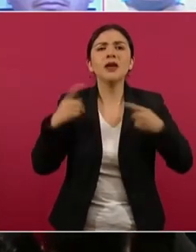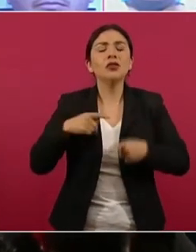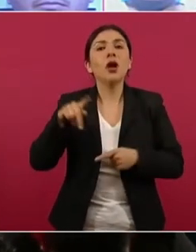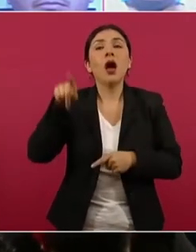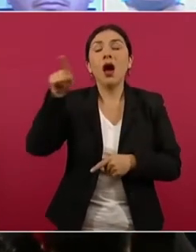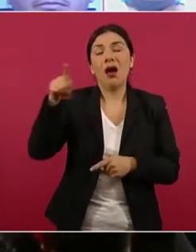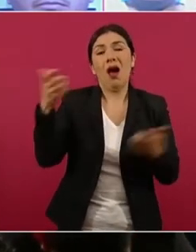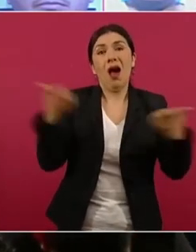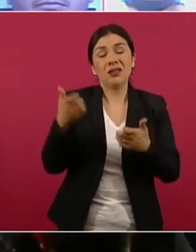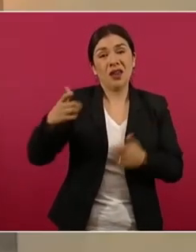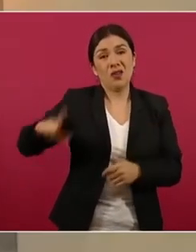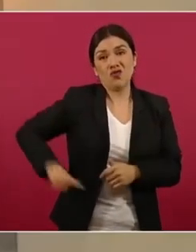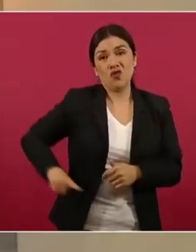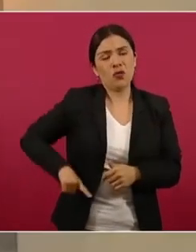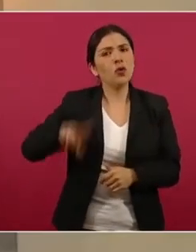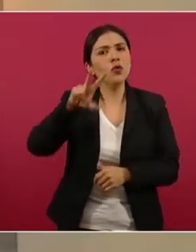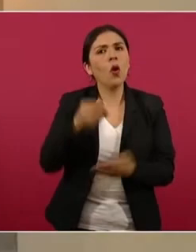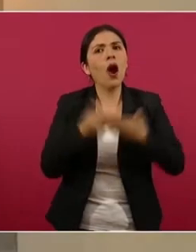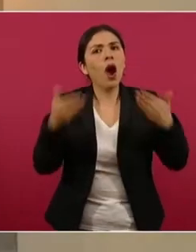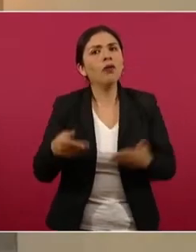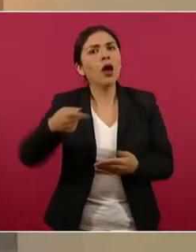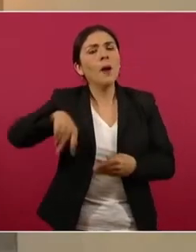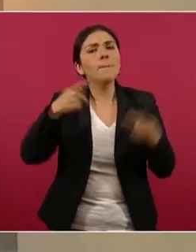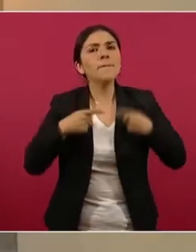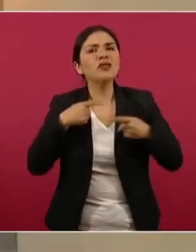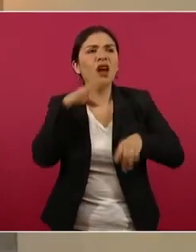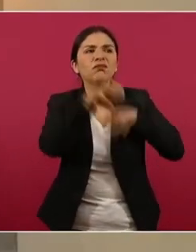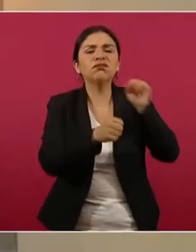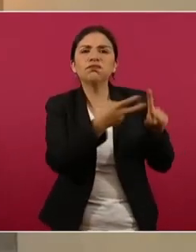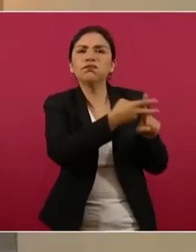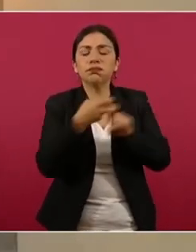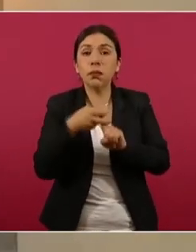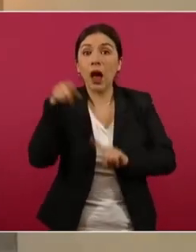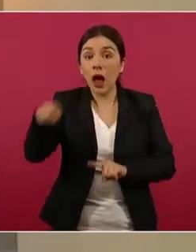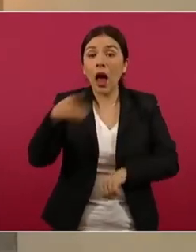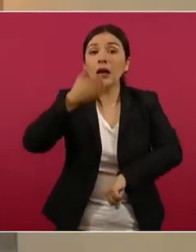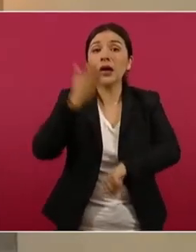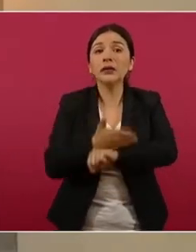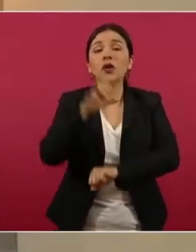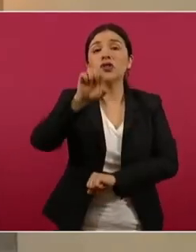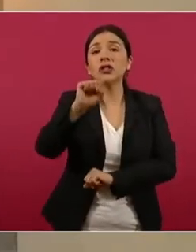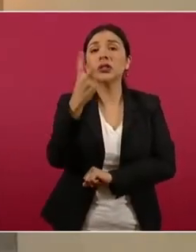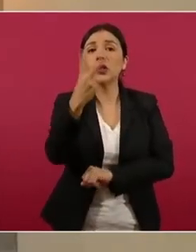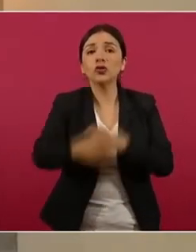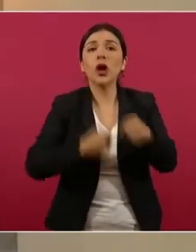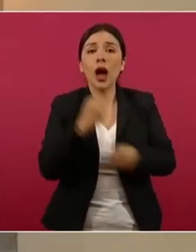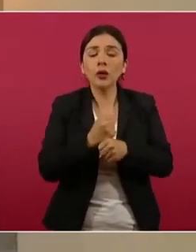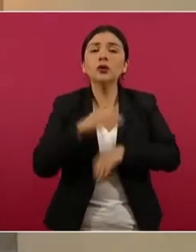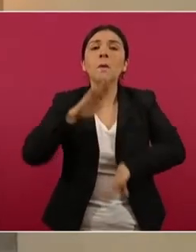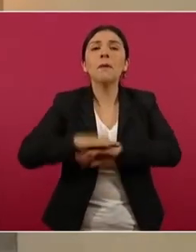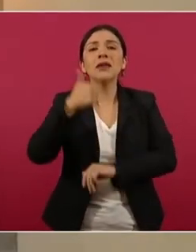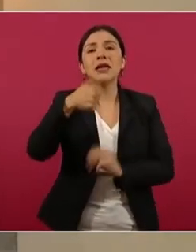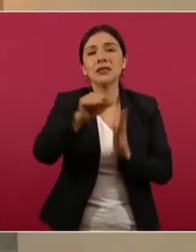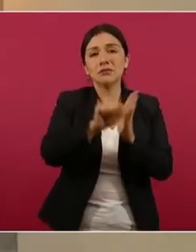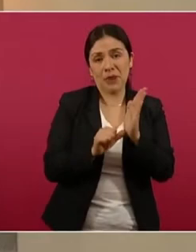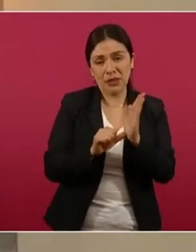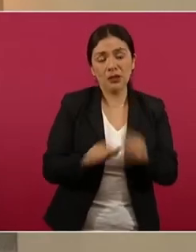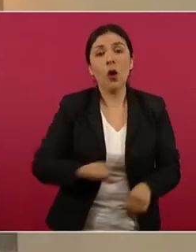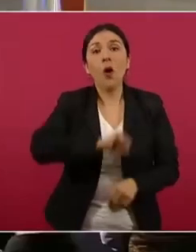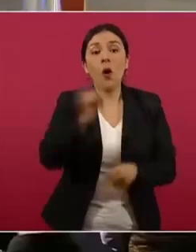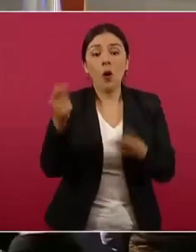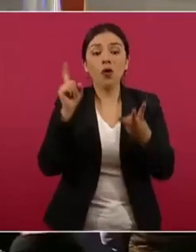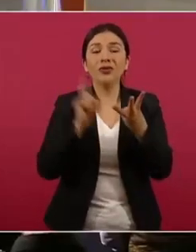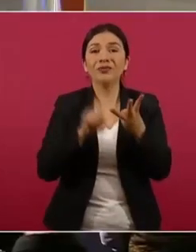por el Estado. Aquí se obtuvo la pena de 62 años y seis meses de prisión. Y otra más por secuestro